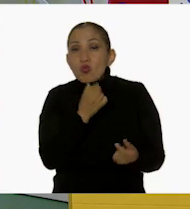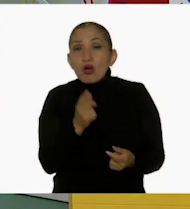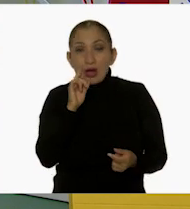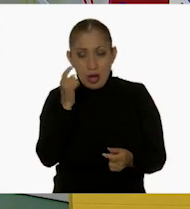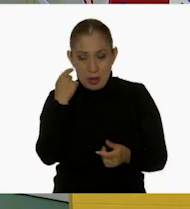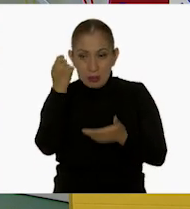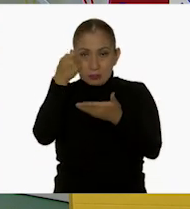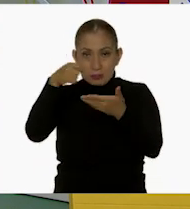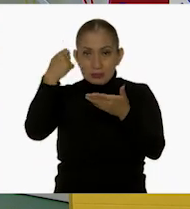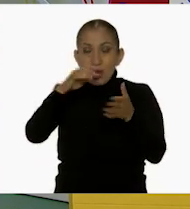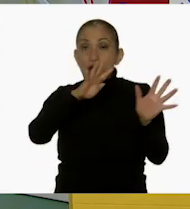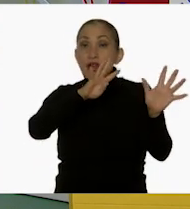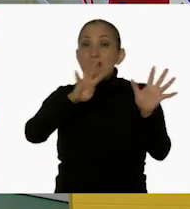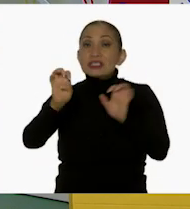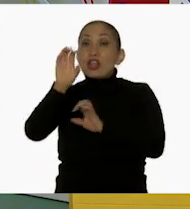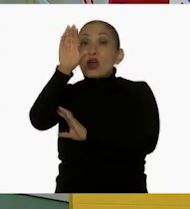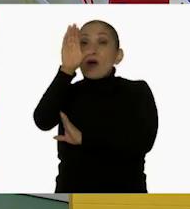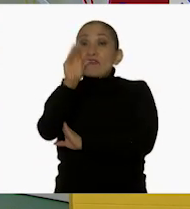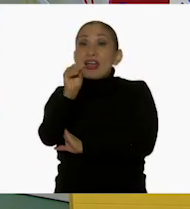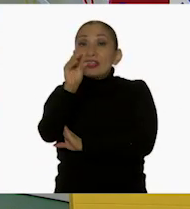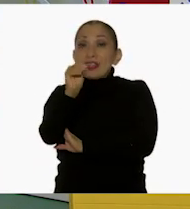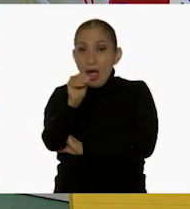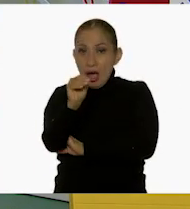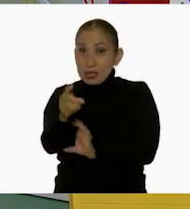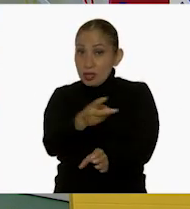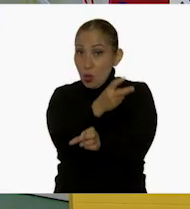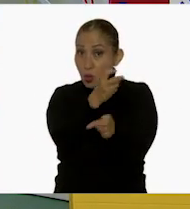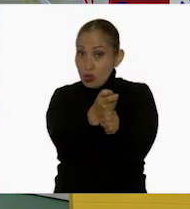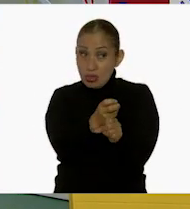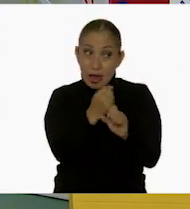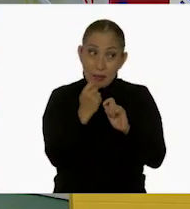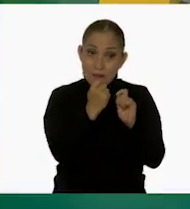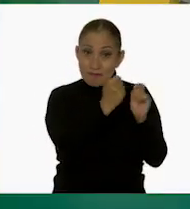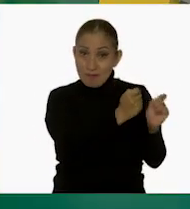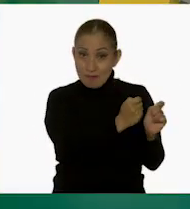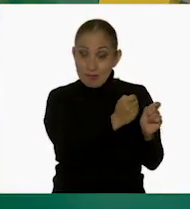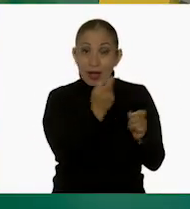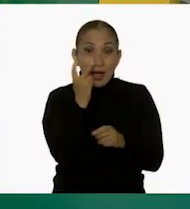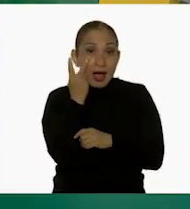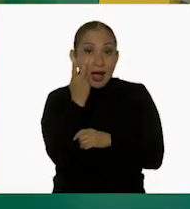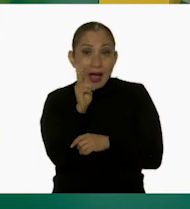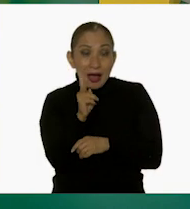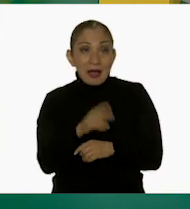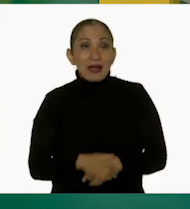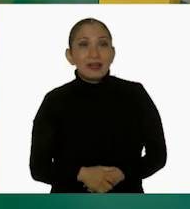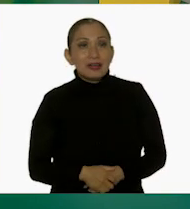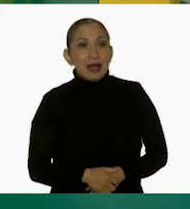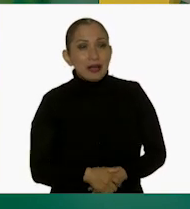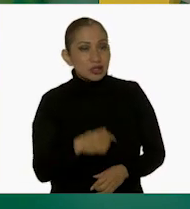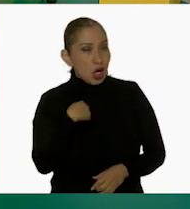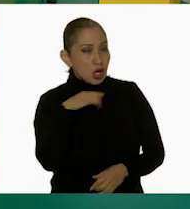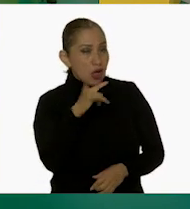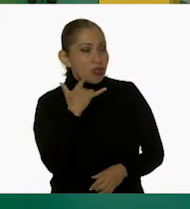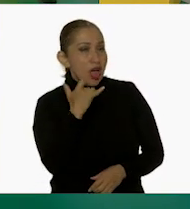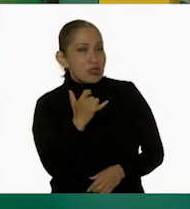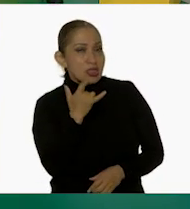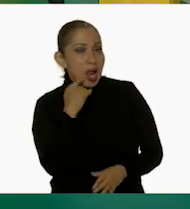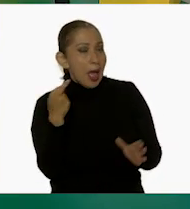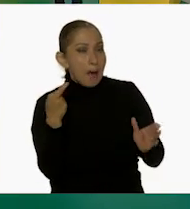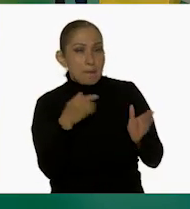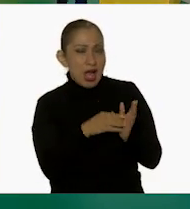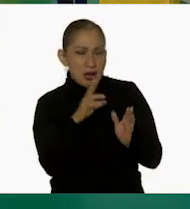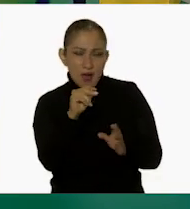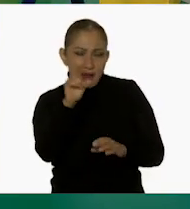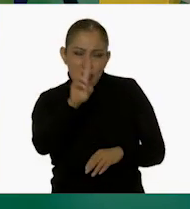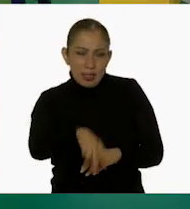a escribir 990. Segunda oportunidad. A ver, ahora ya no voy a tratar de atinarle al mil,